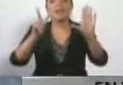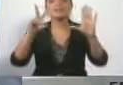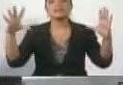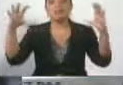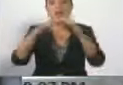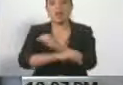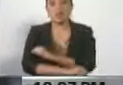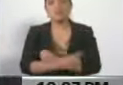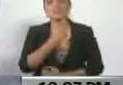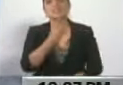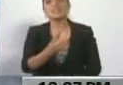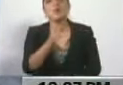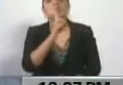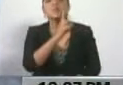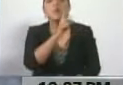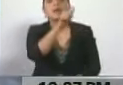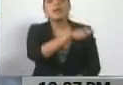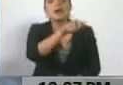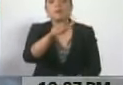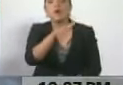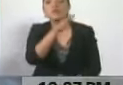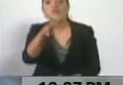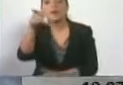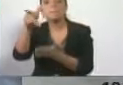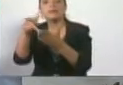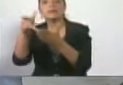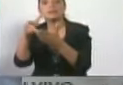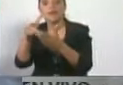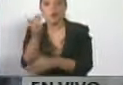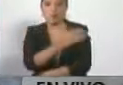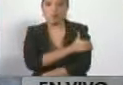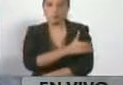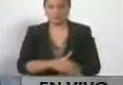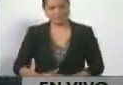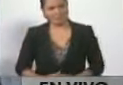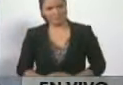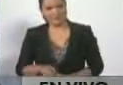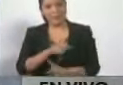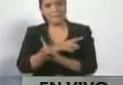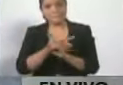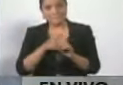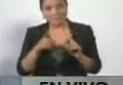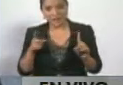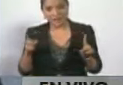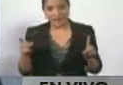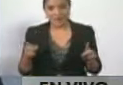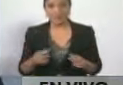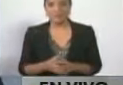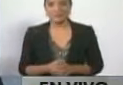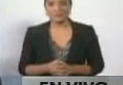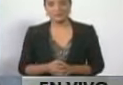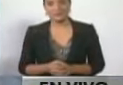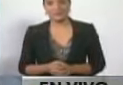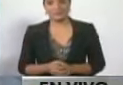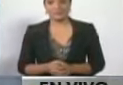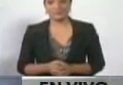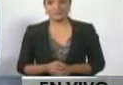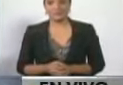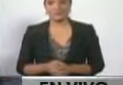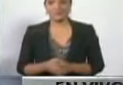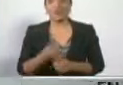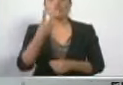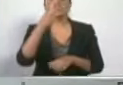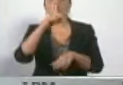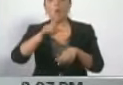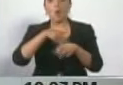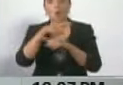diciendo los nombres de las personas que participaron por parte de la oposición. Pero para hacer la novela más loca y psicótica, dos horas después,